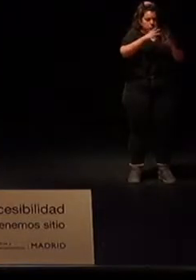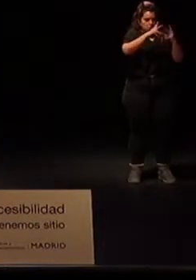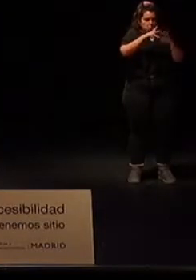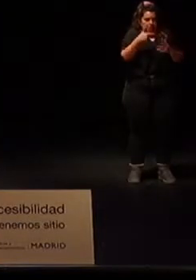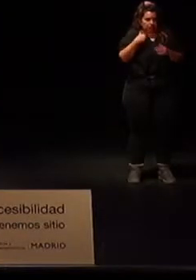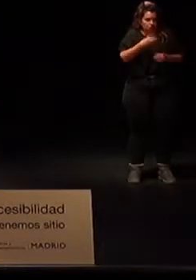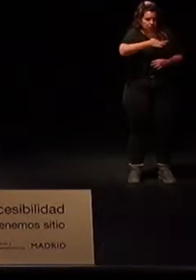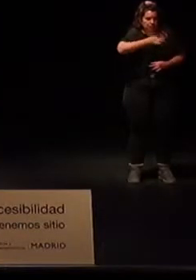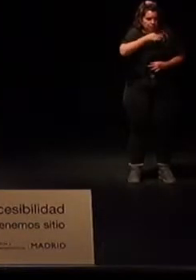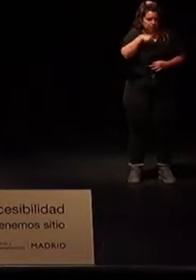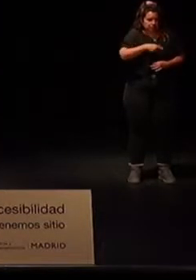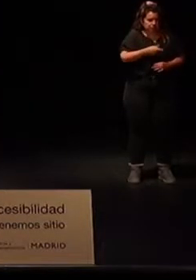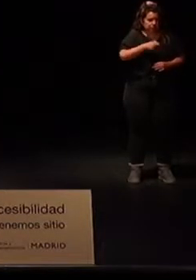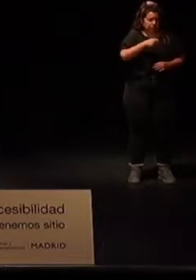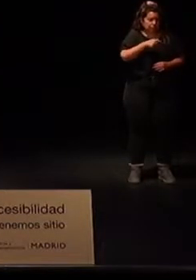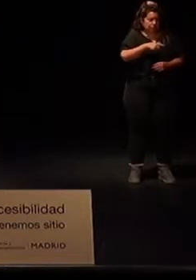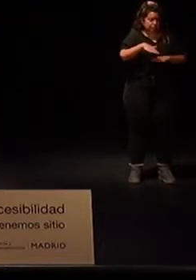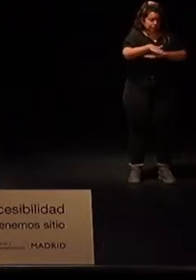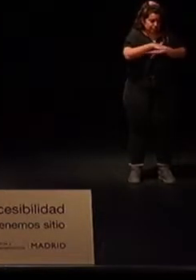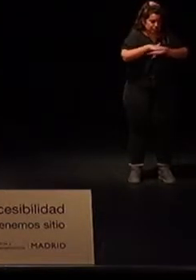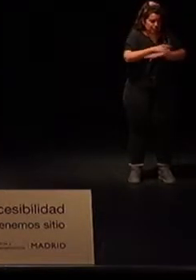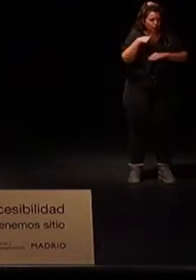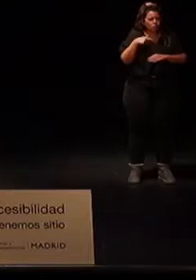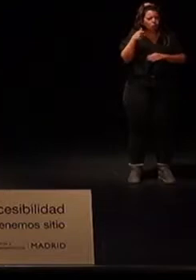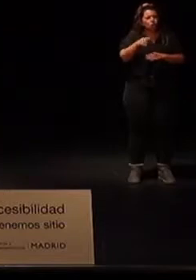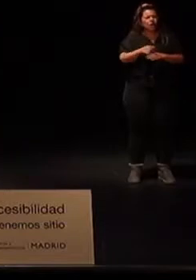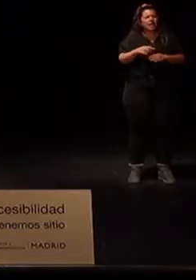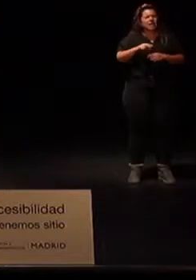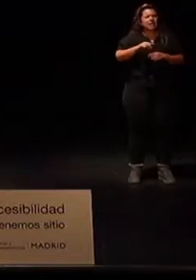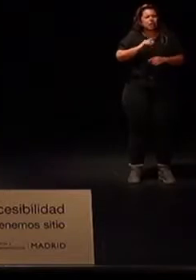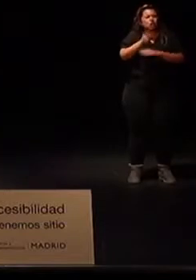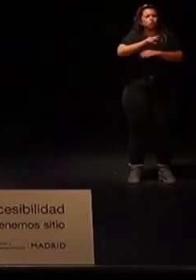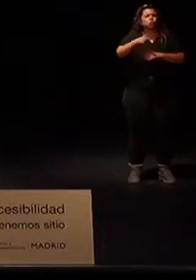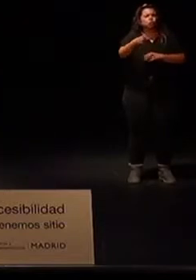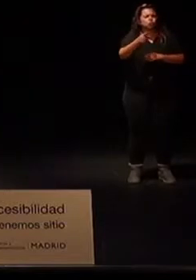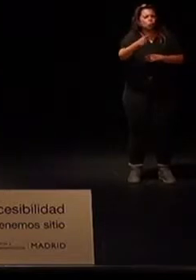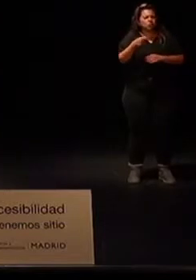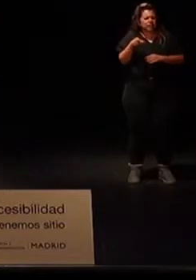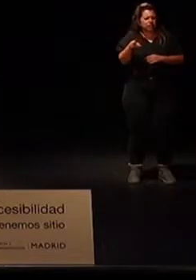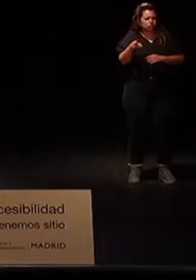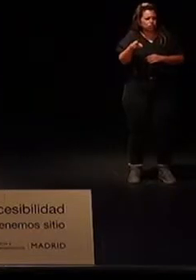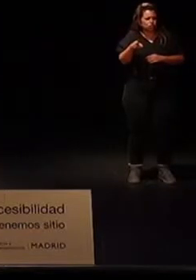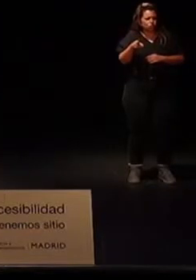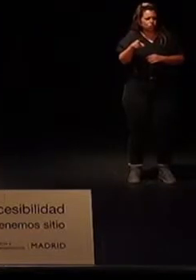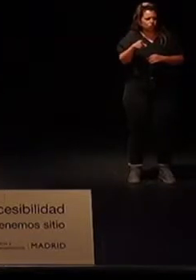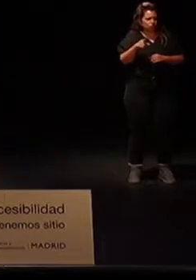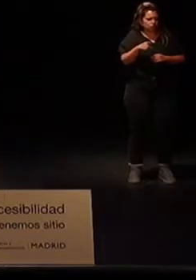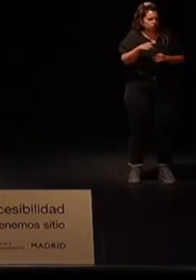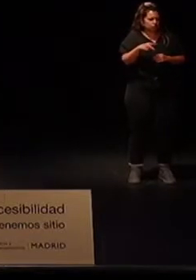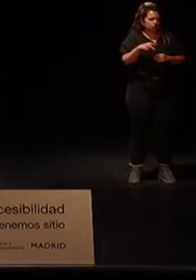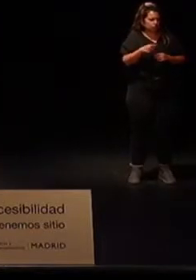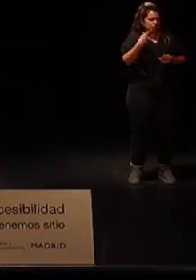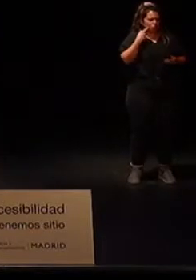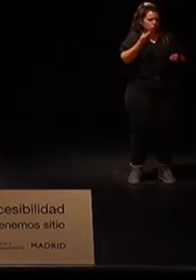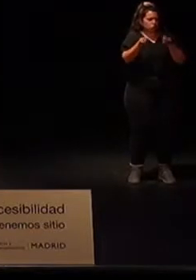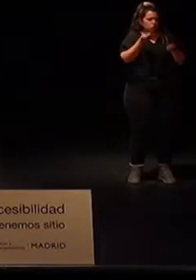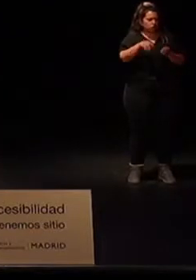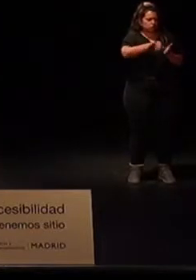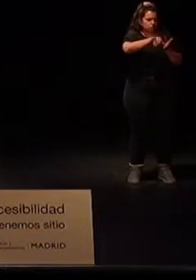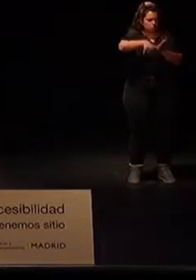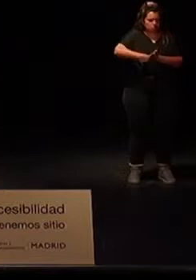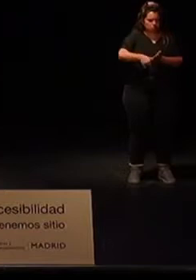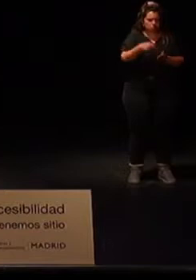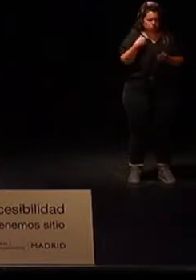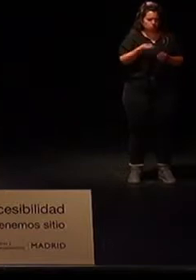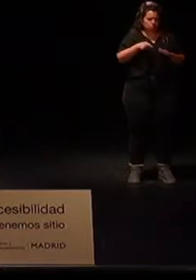del Estado. Ha sido subdirector general de Coordinación de Administración Periférica y subdirector general también de Planificación y Gestión